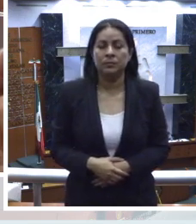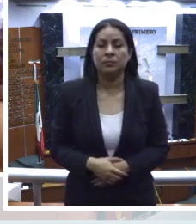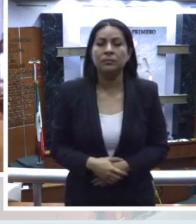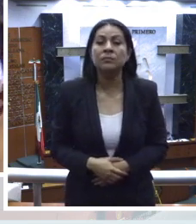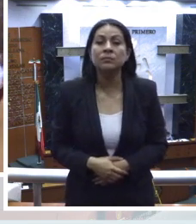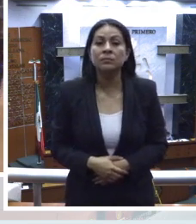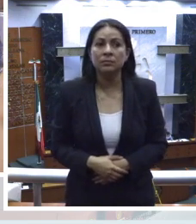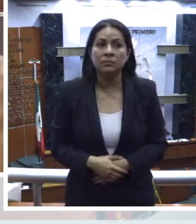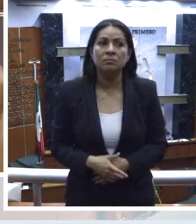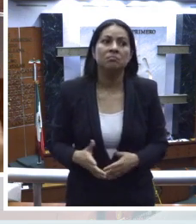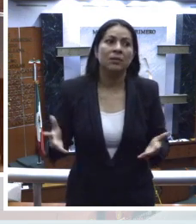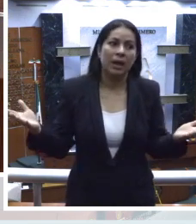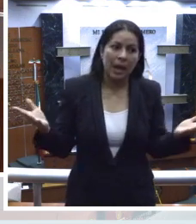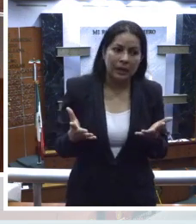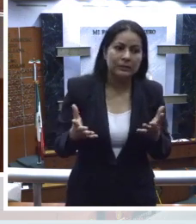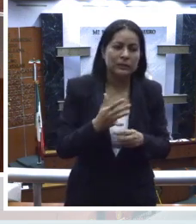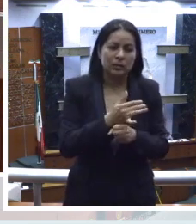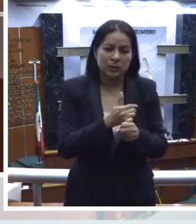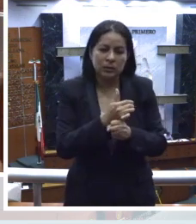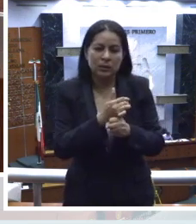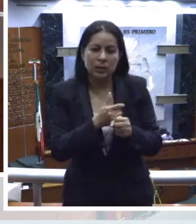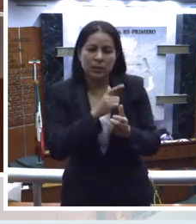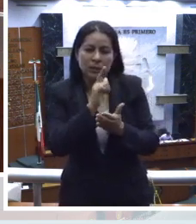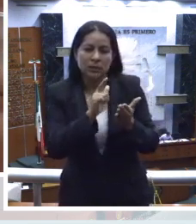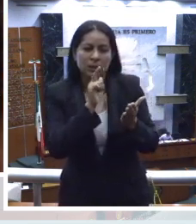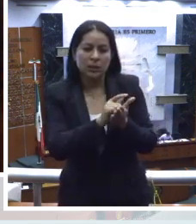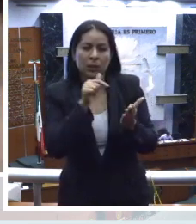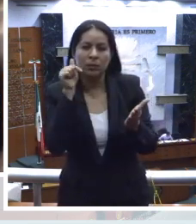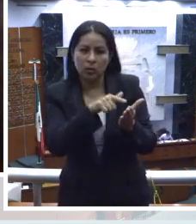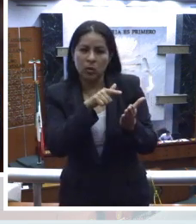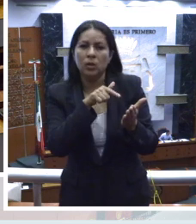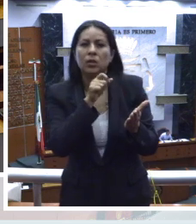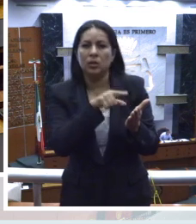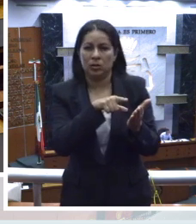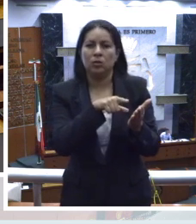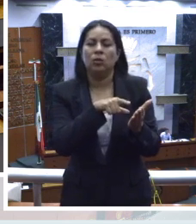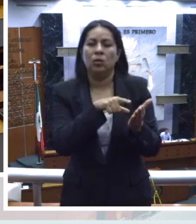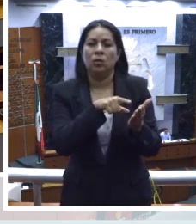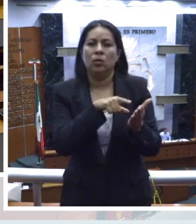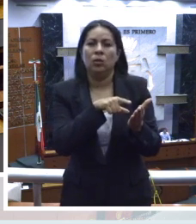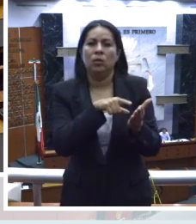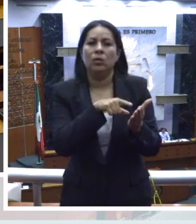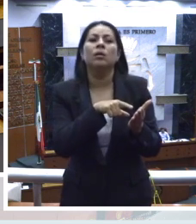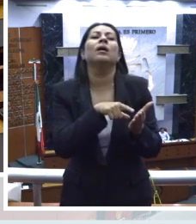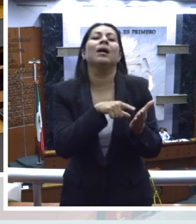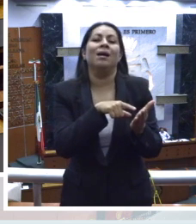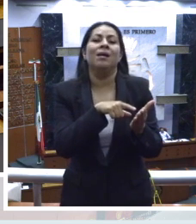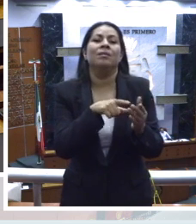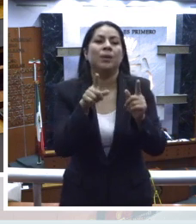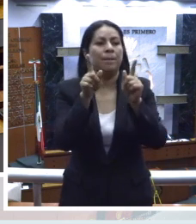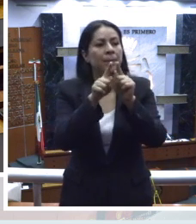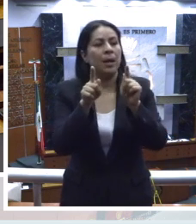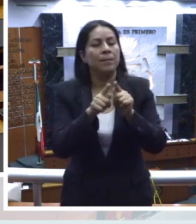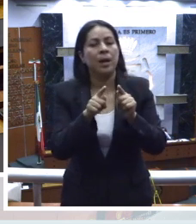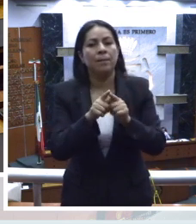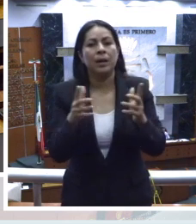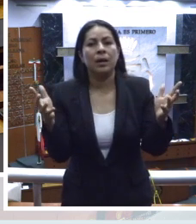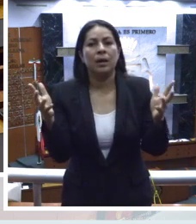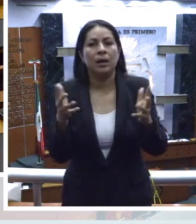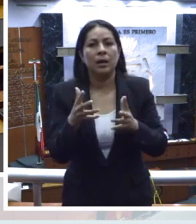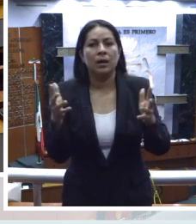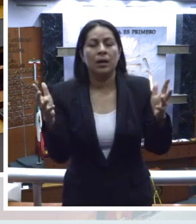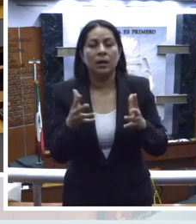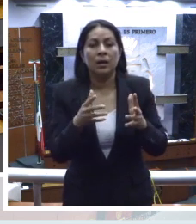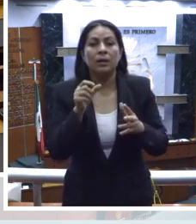Que efectuado el análisis de la minuta, proyecto de decreto en cuestión, se arriba a la conclusión de que la